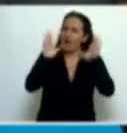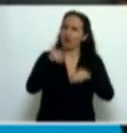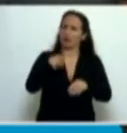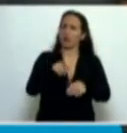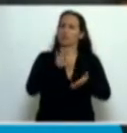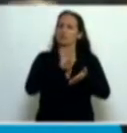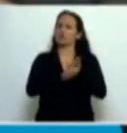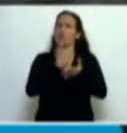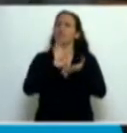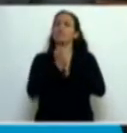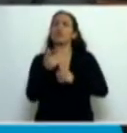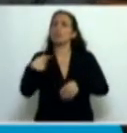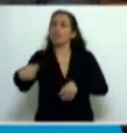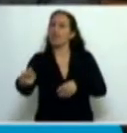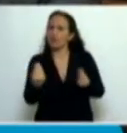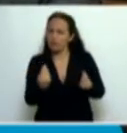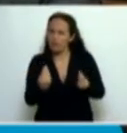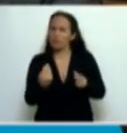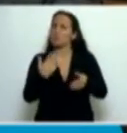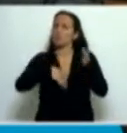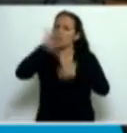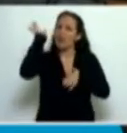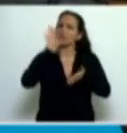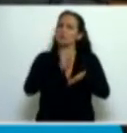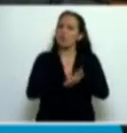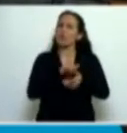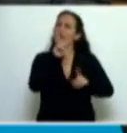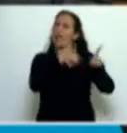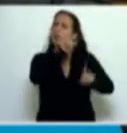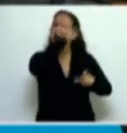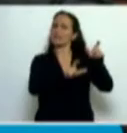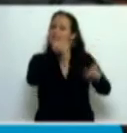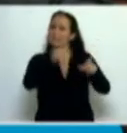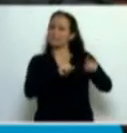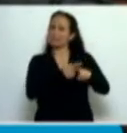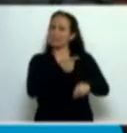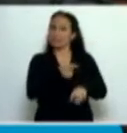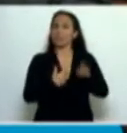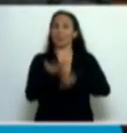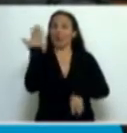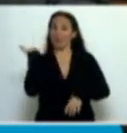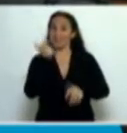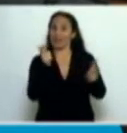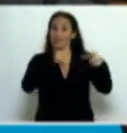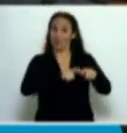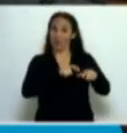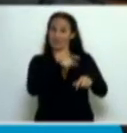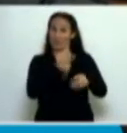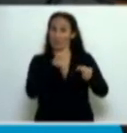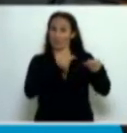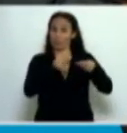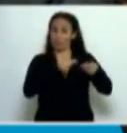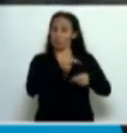sistema previsional y sobre todo sobre la referencia de algunos funcionarios. En el día de ayer en la Comisión de Presupuestos